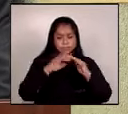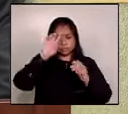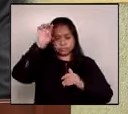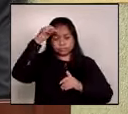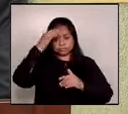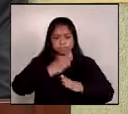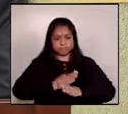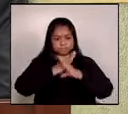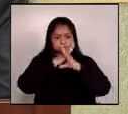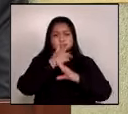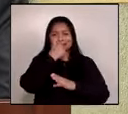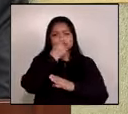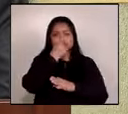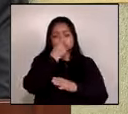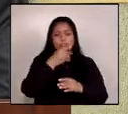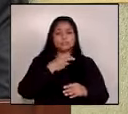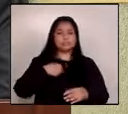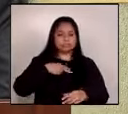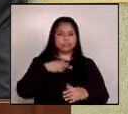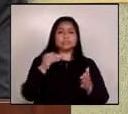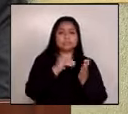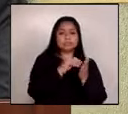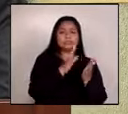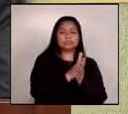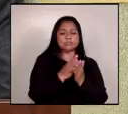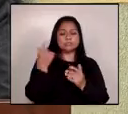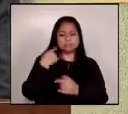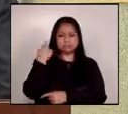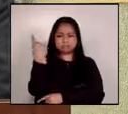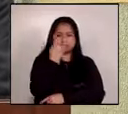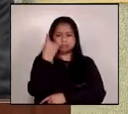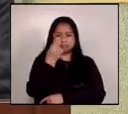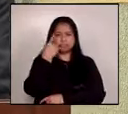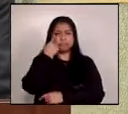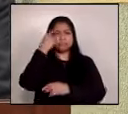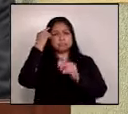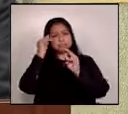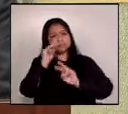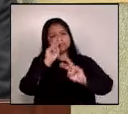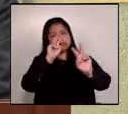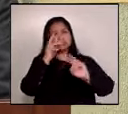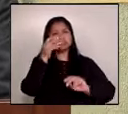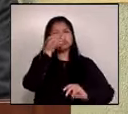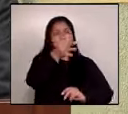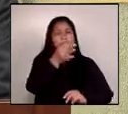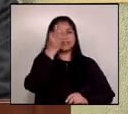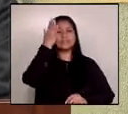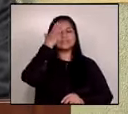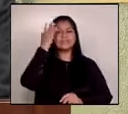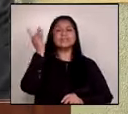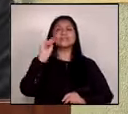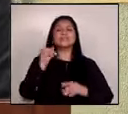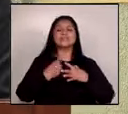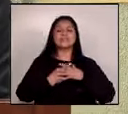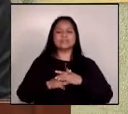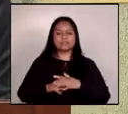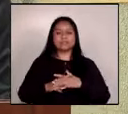para proponer su priorización y mirar hacia adelante sabiendo de dónde venimos.